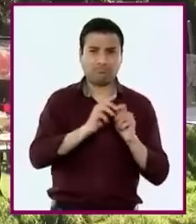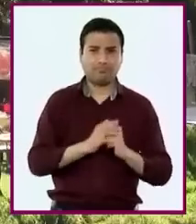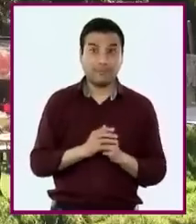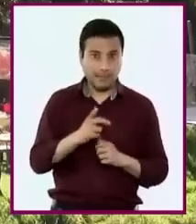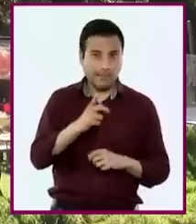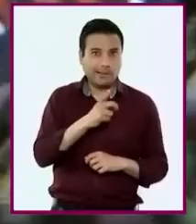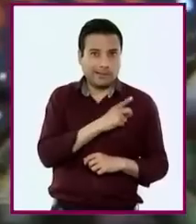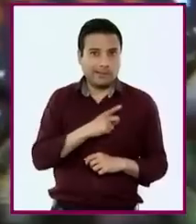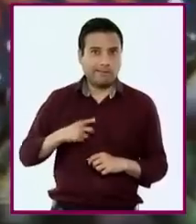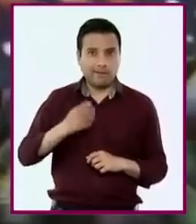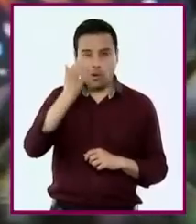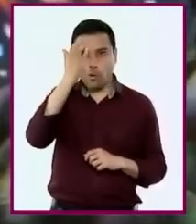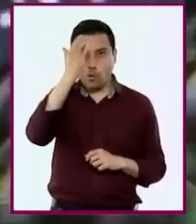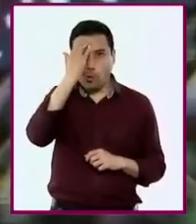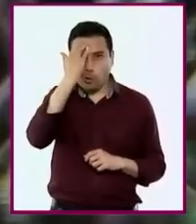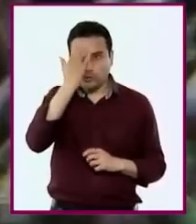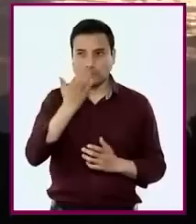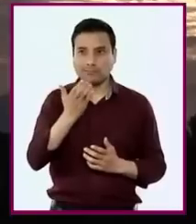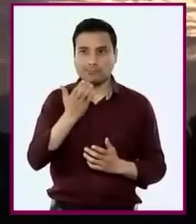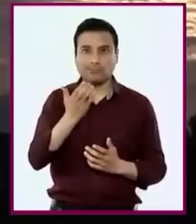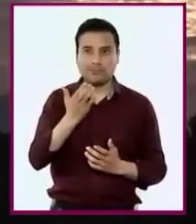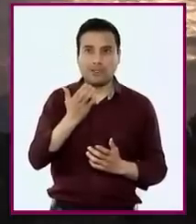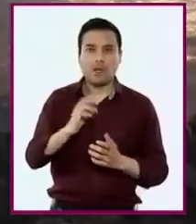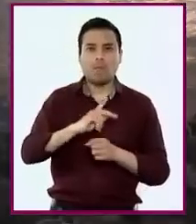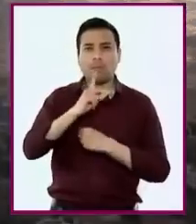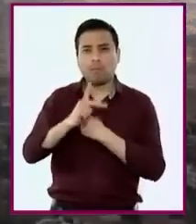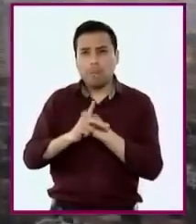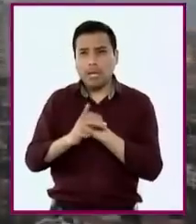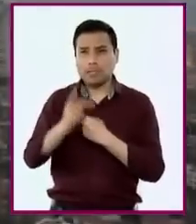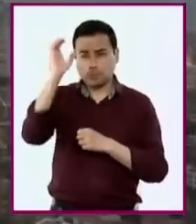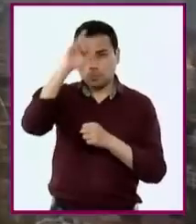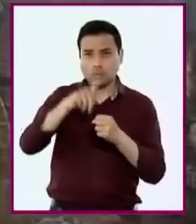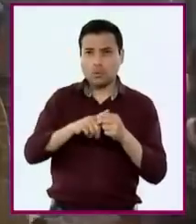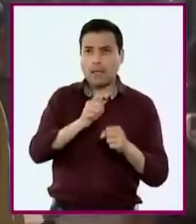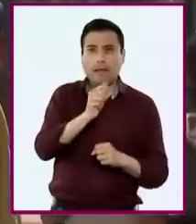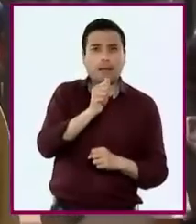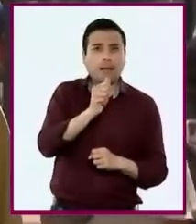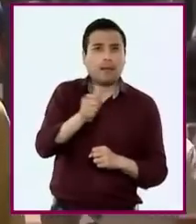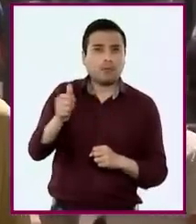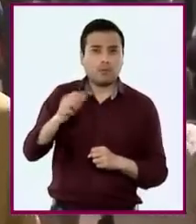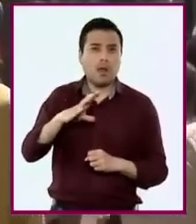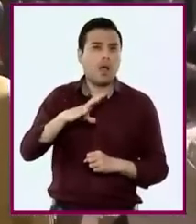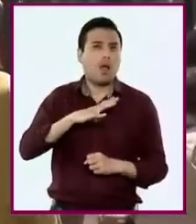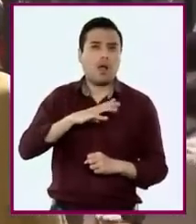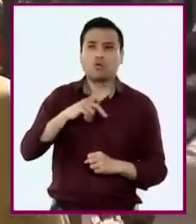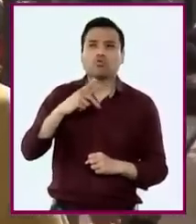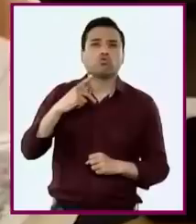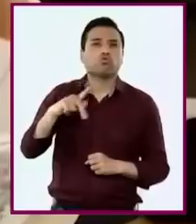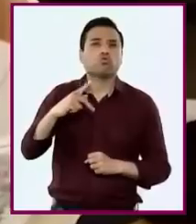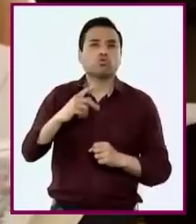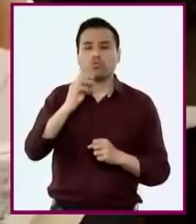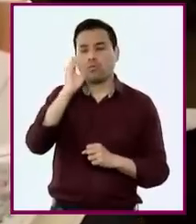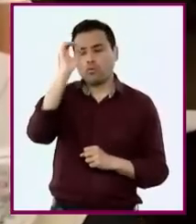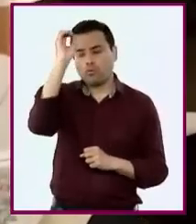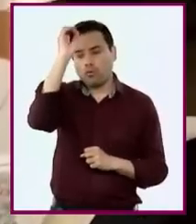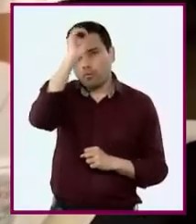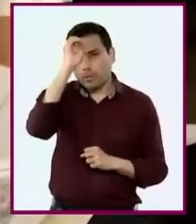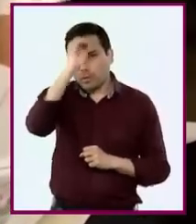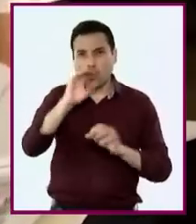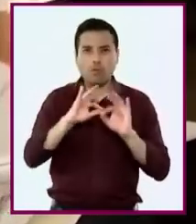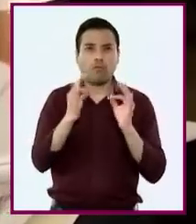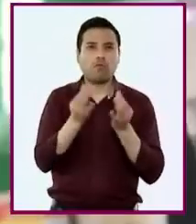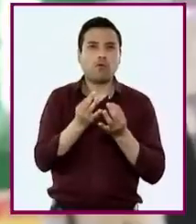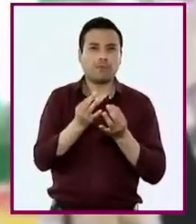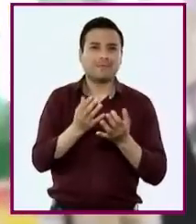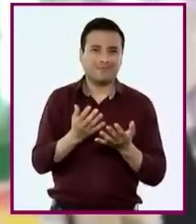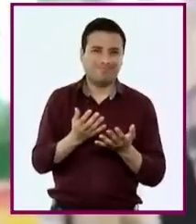Identificarán que cada cultura ha creado formas propias de representar el mundo, la vida y de relacionarse entre sí, con las otras